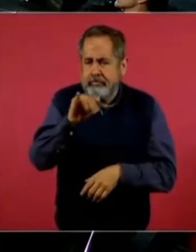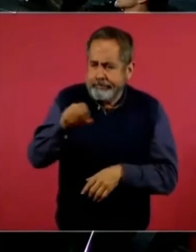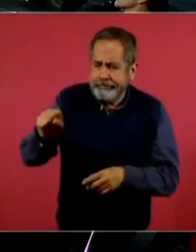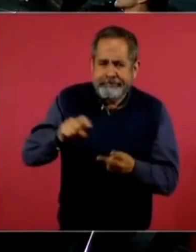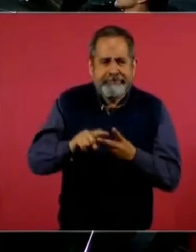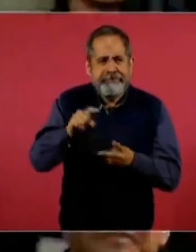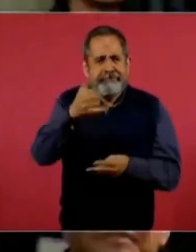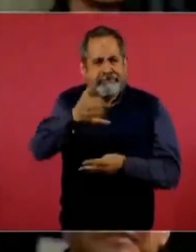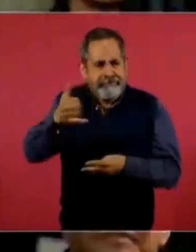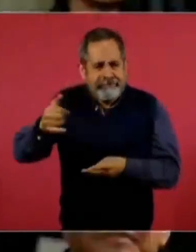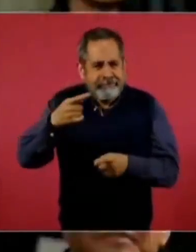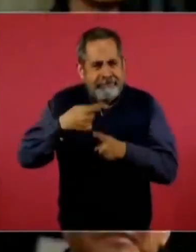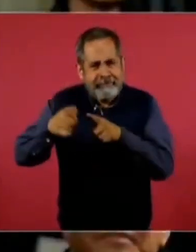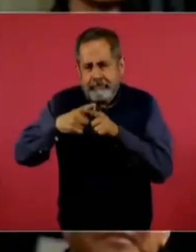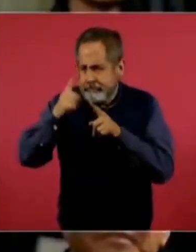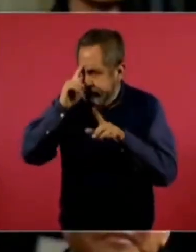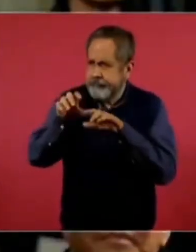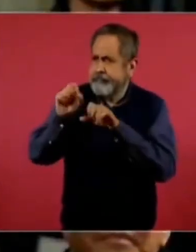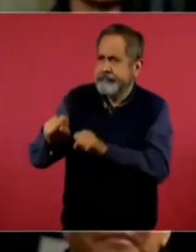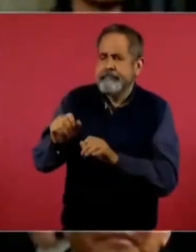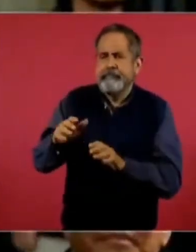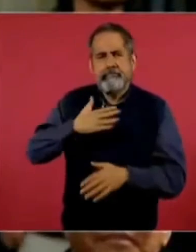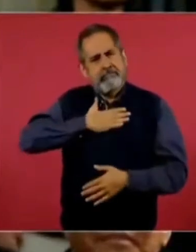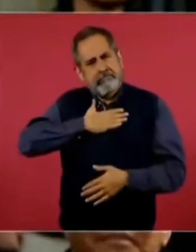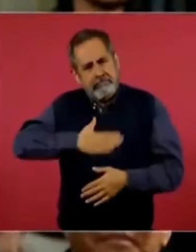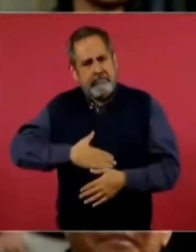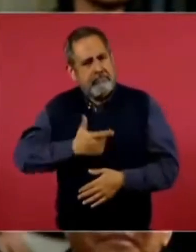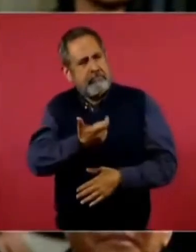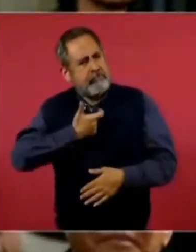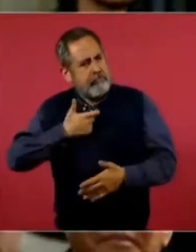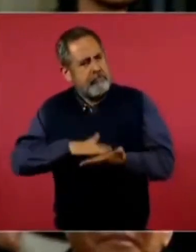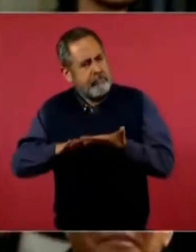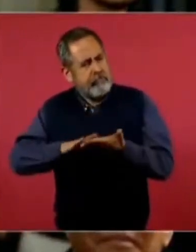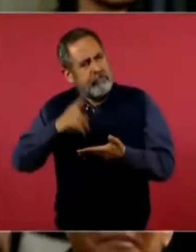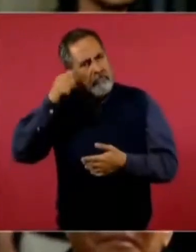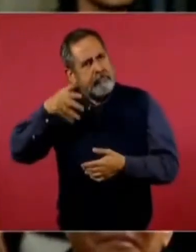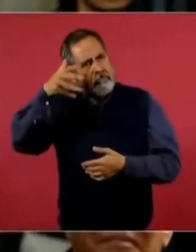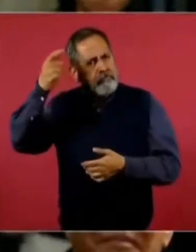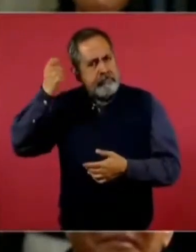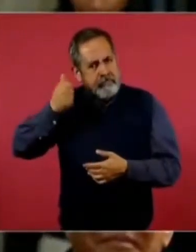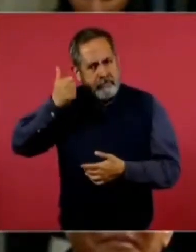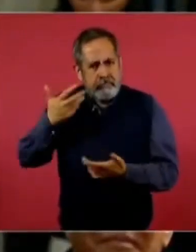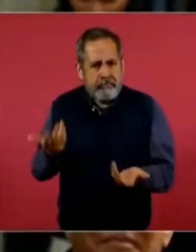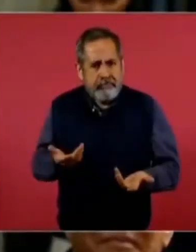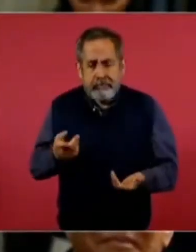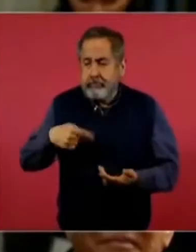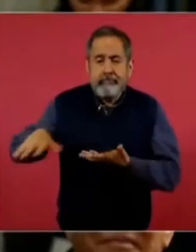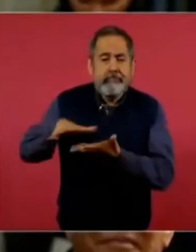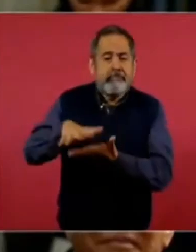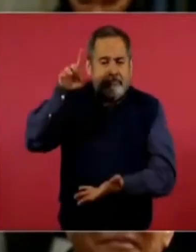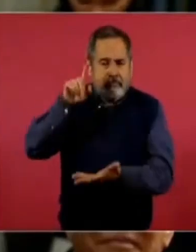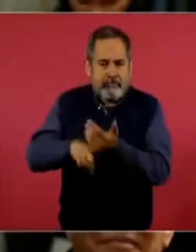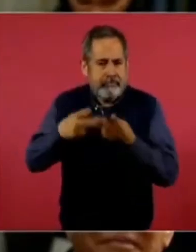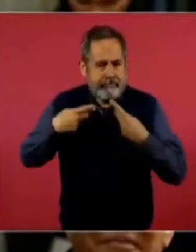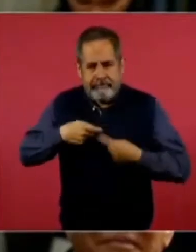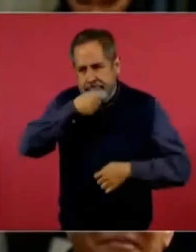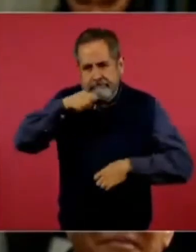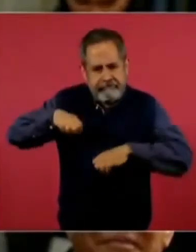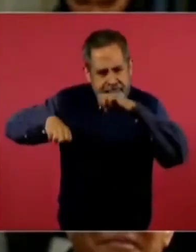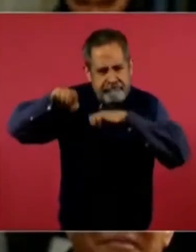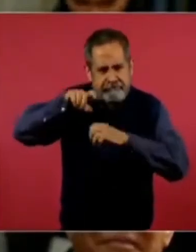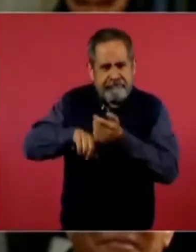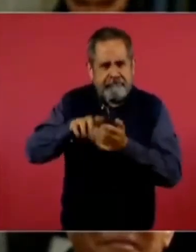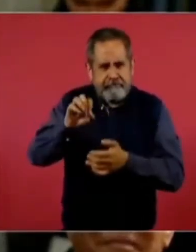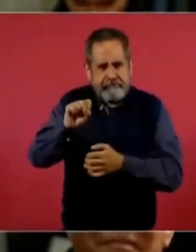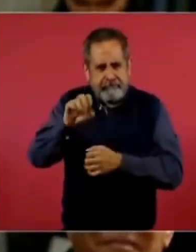Infonavit, etcétera, para poder tener una justa jubilación. La mayor parte de ellos, como saben, son personas ya mayores, de más de